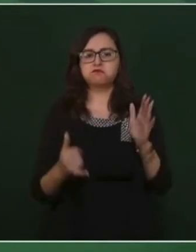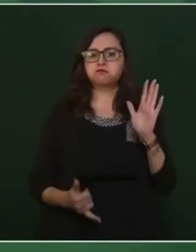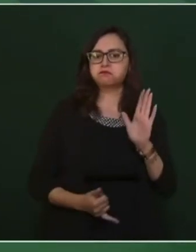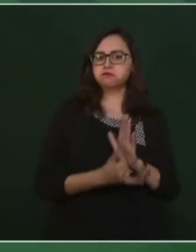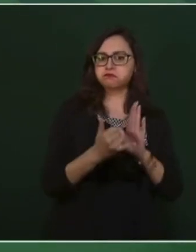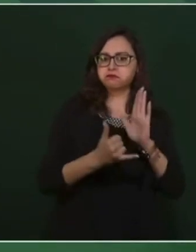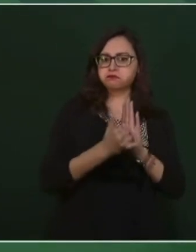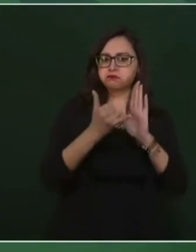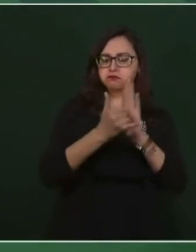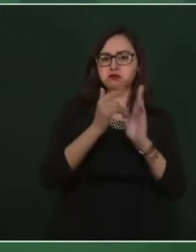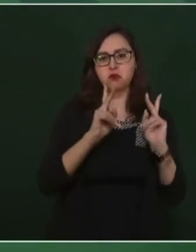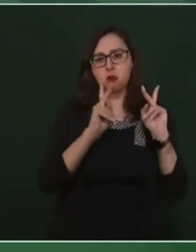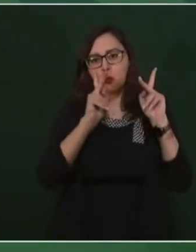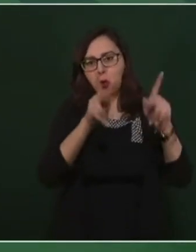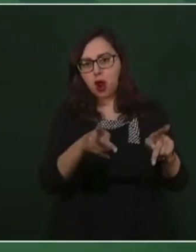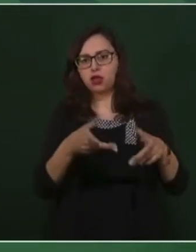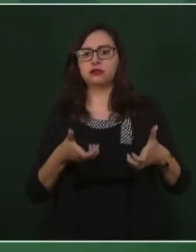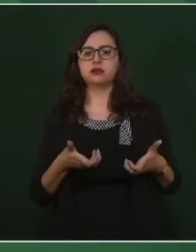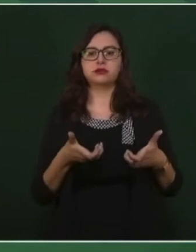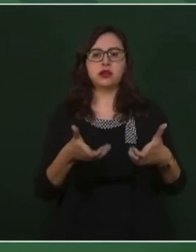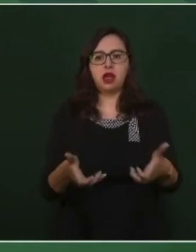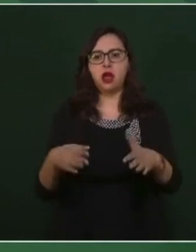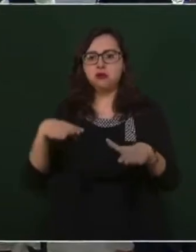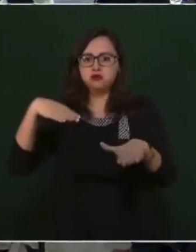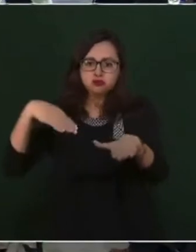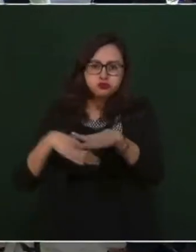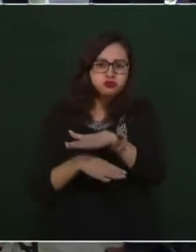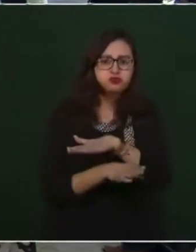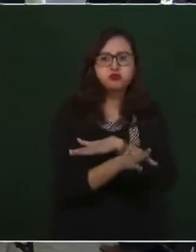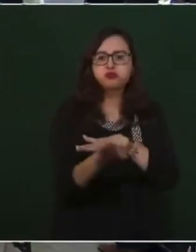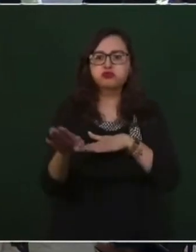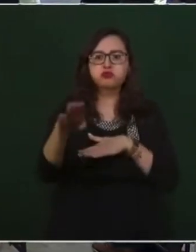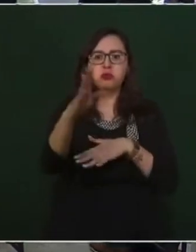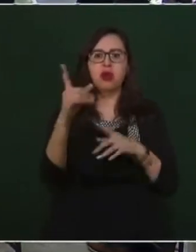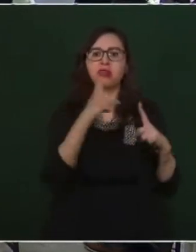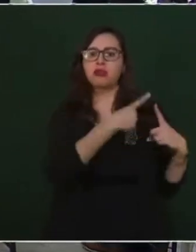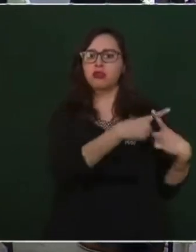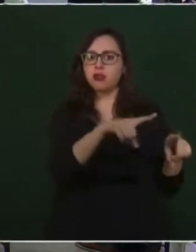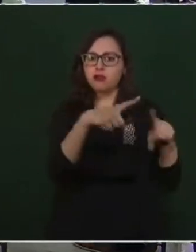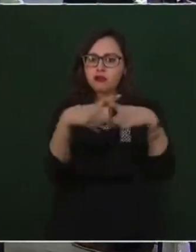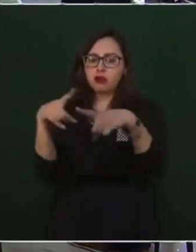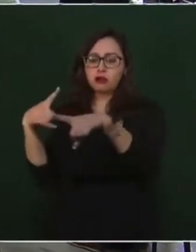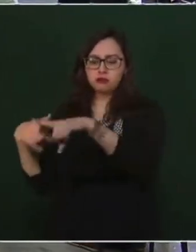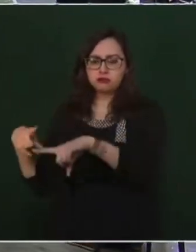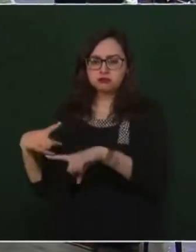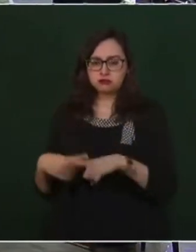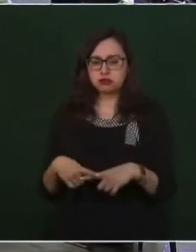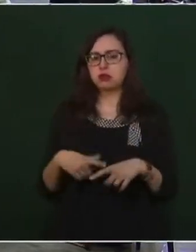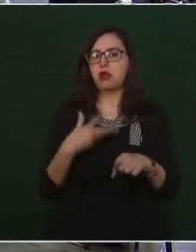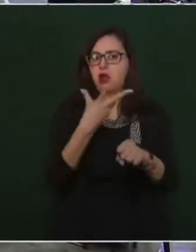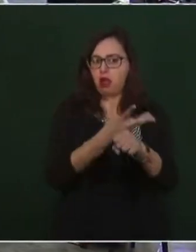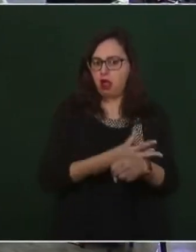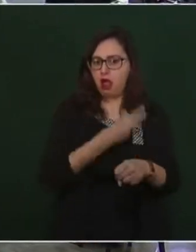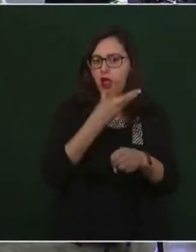seguir llevando a cabo para tener un acceso seguro,